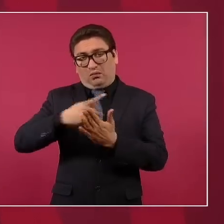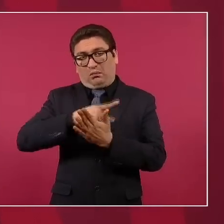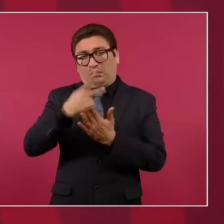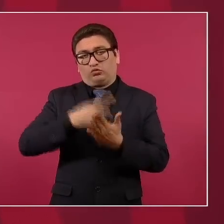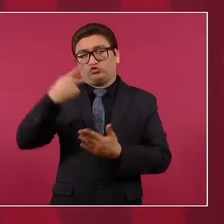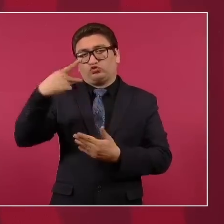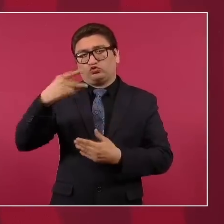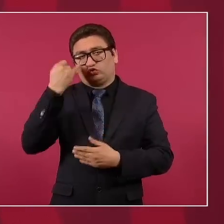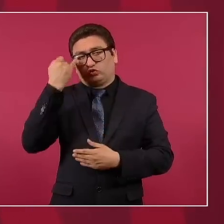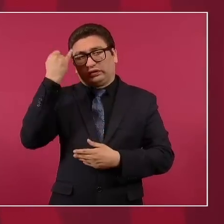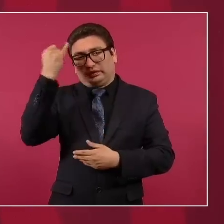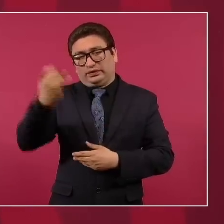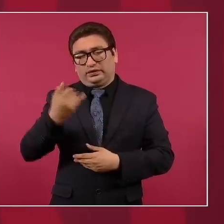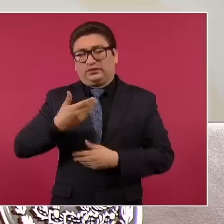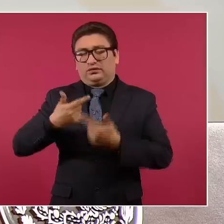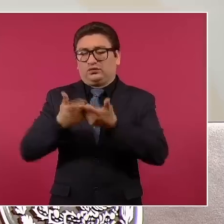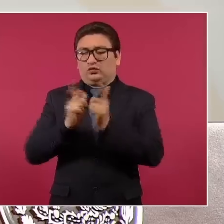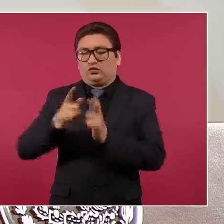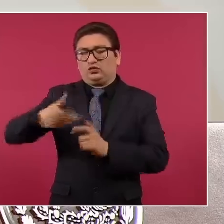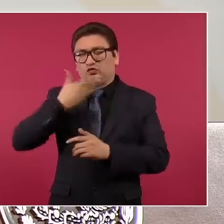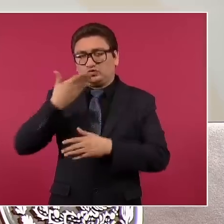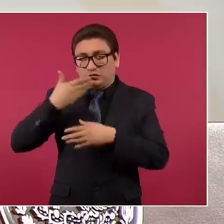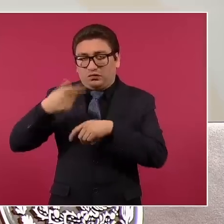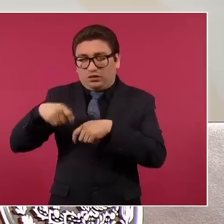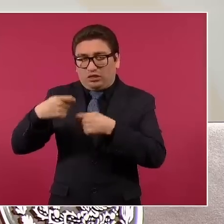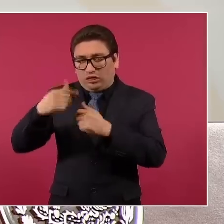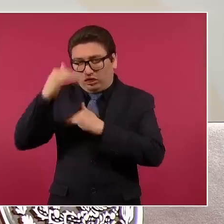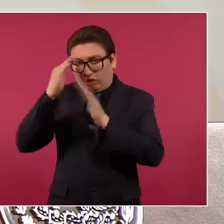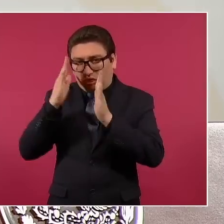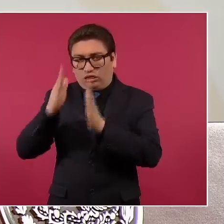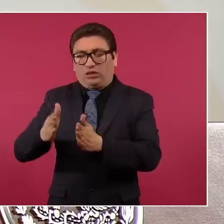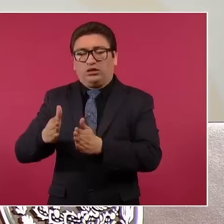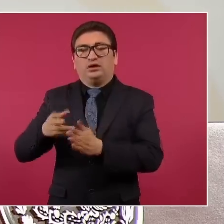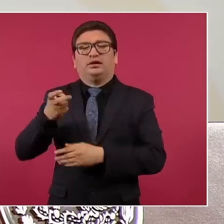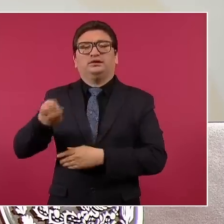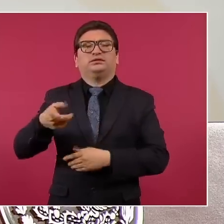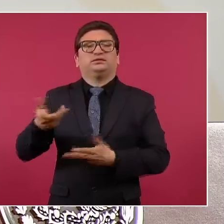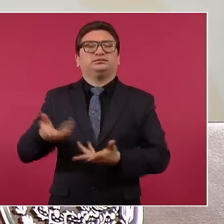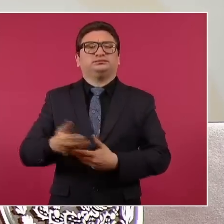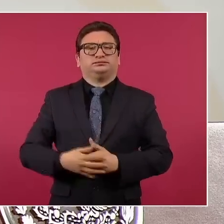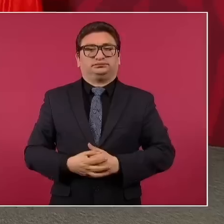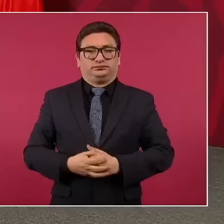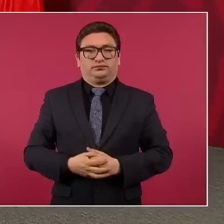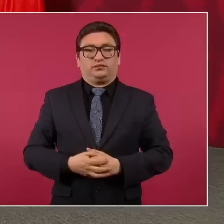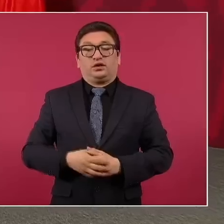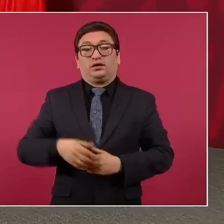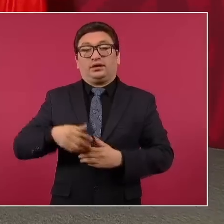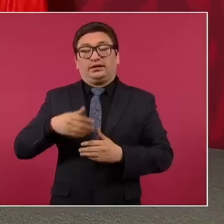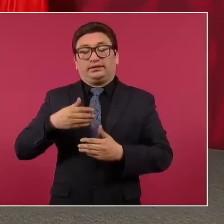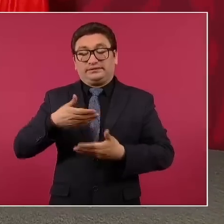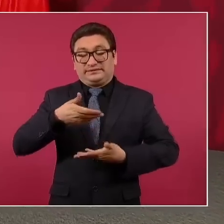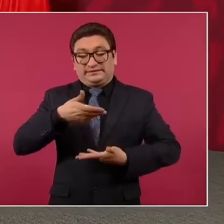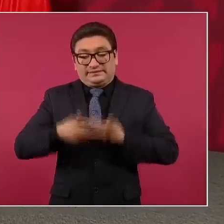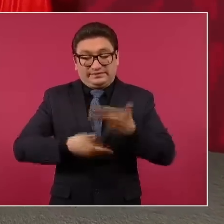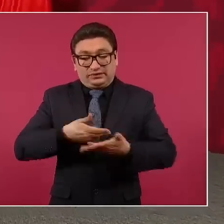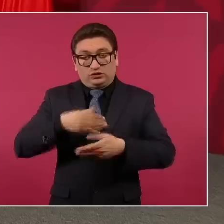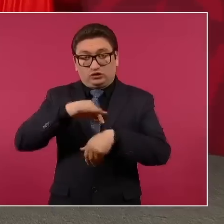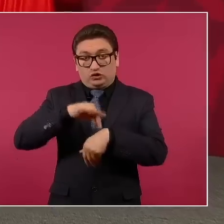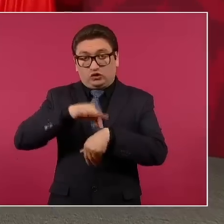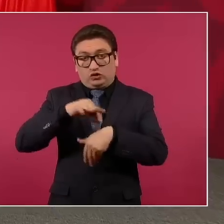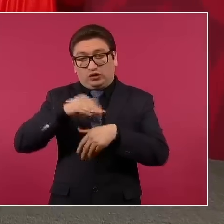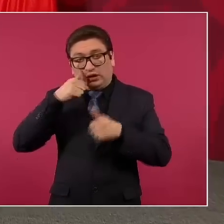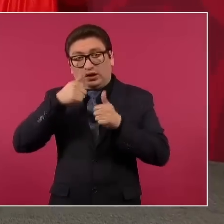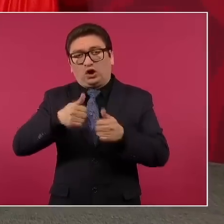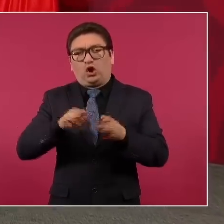neoporfiristas es que la atención médica quedara al